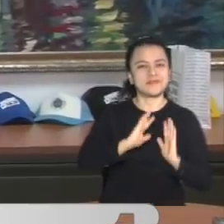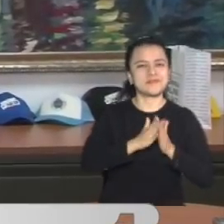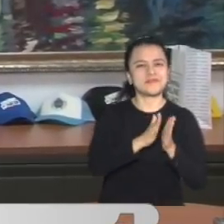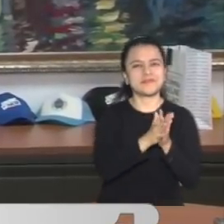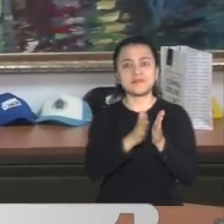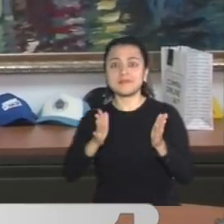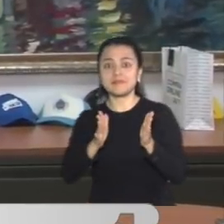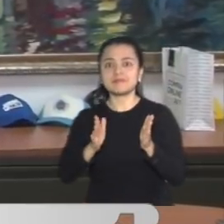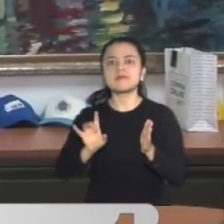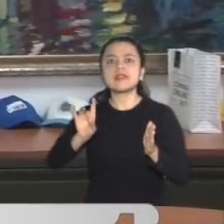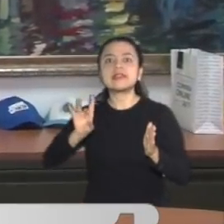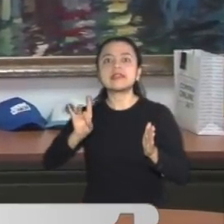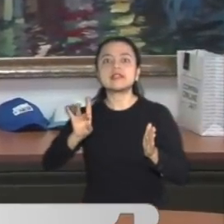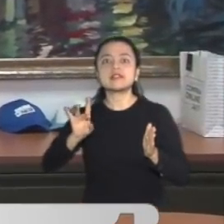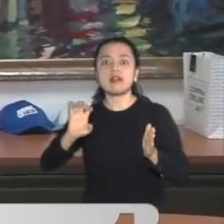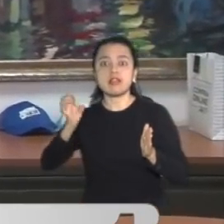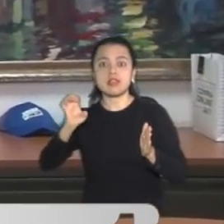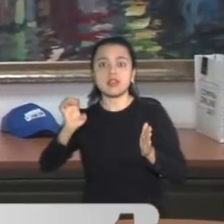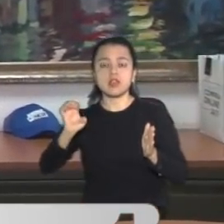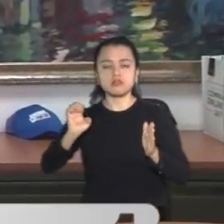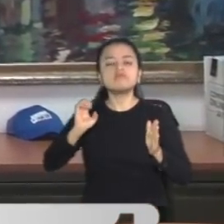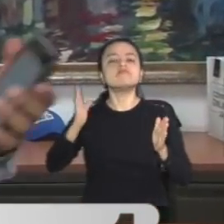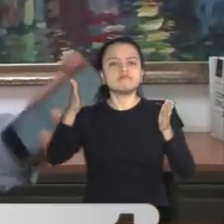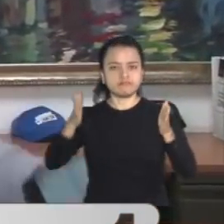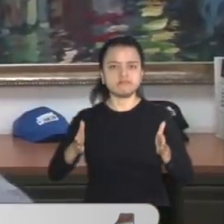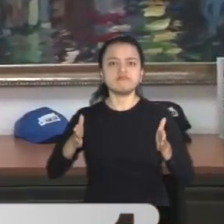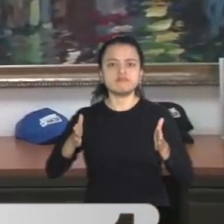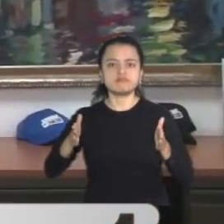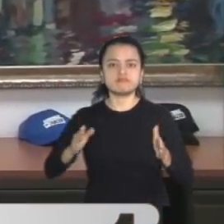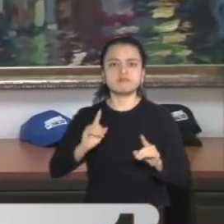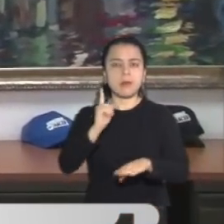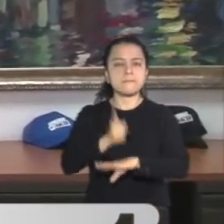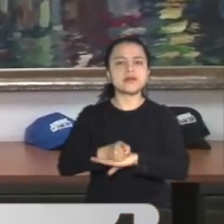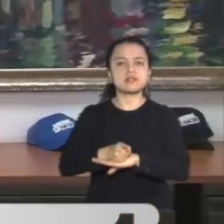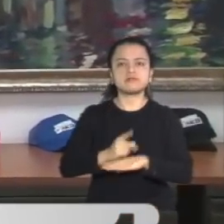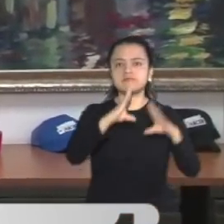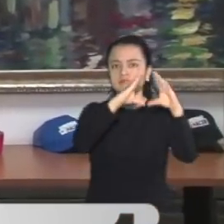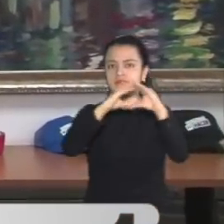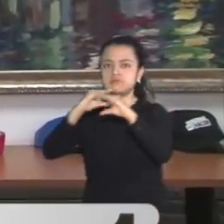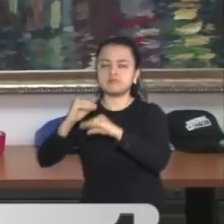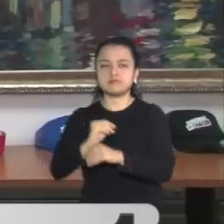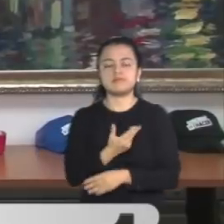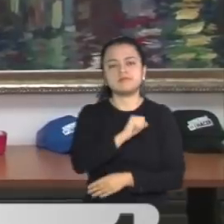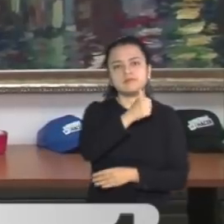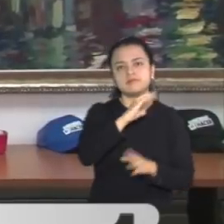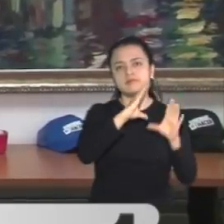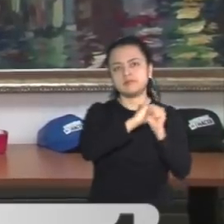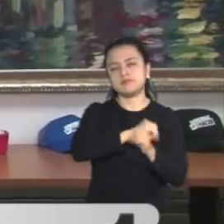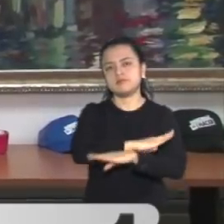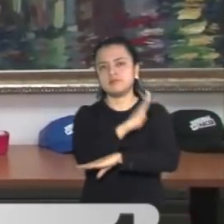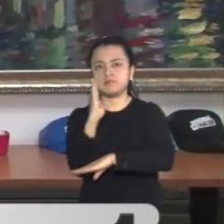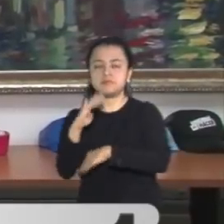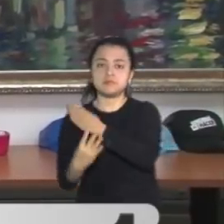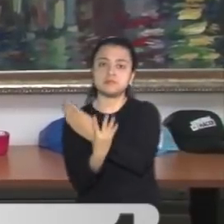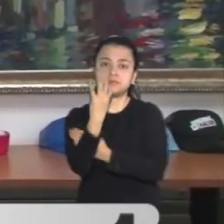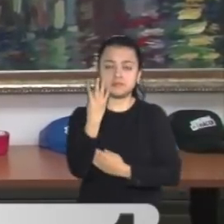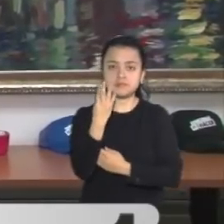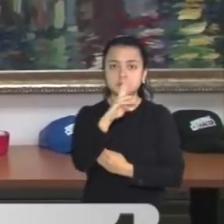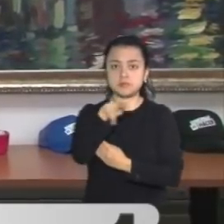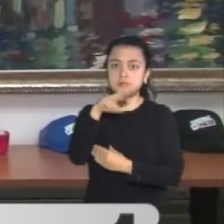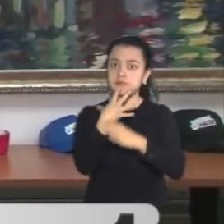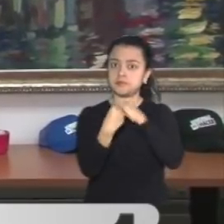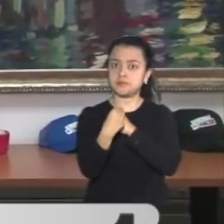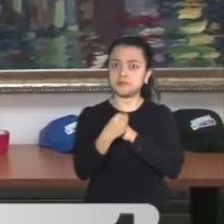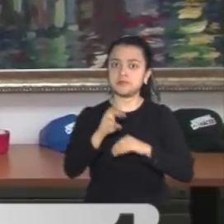de enero habrá toque de queda para los menores de edad desde las 10 de la noche hasta las 4 de la mañana del día siguiente. Nosotros más